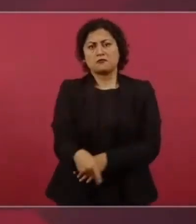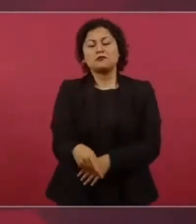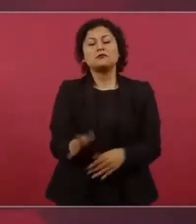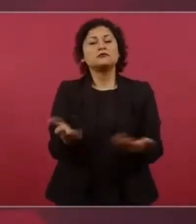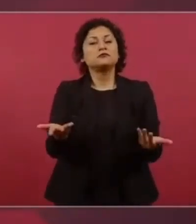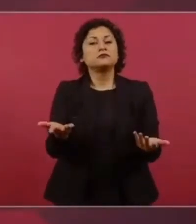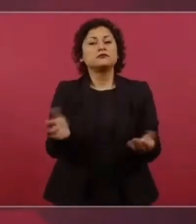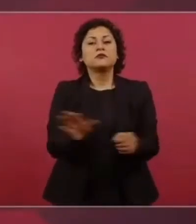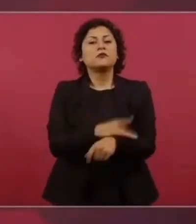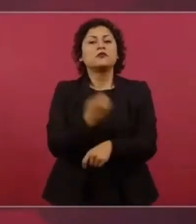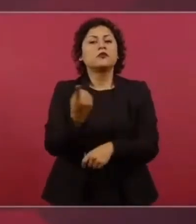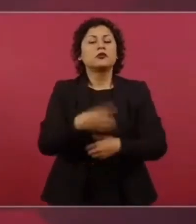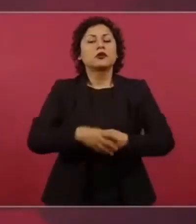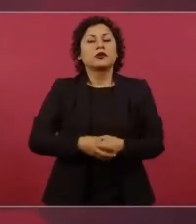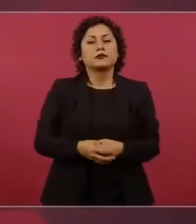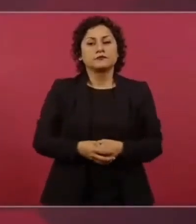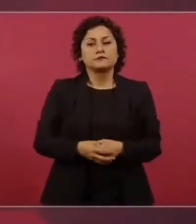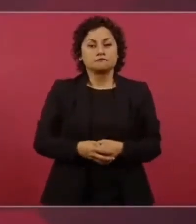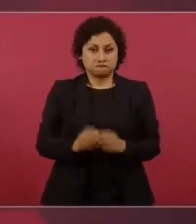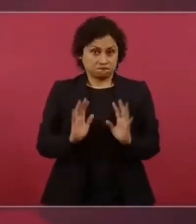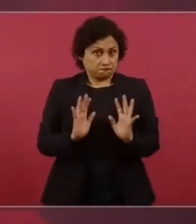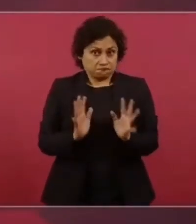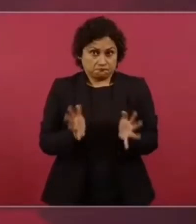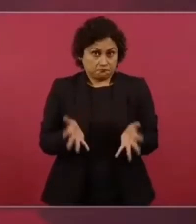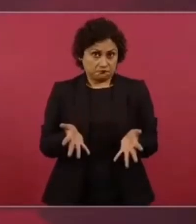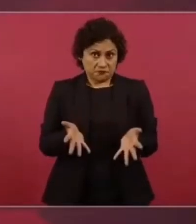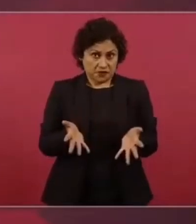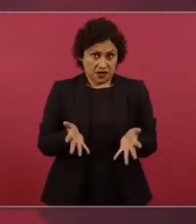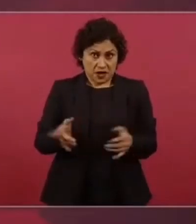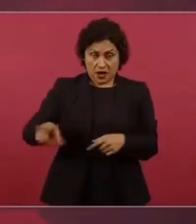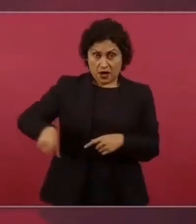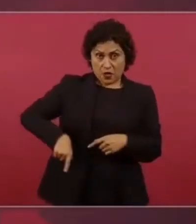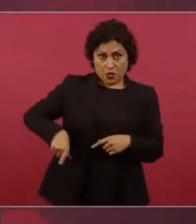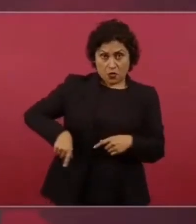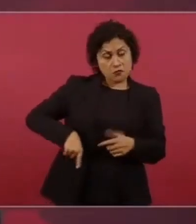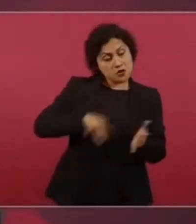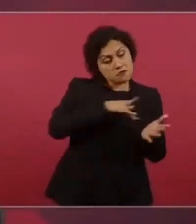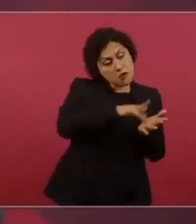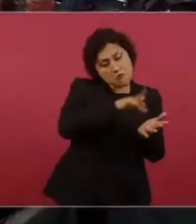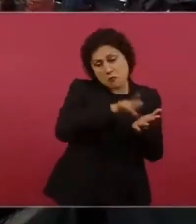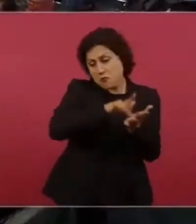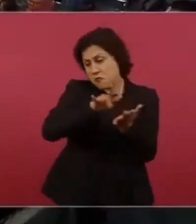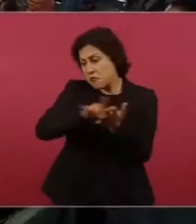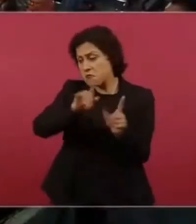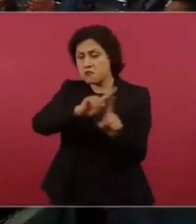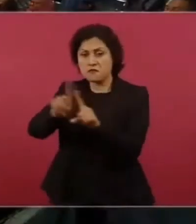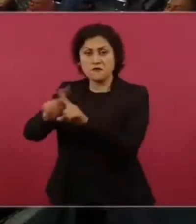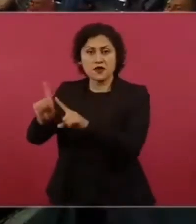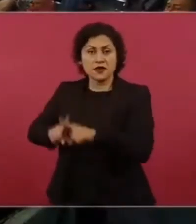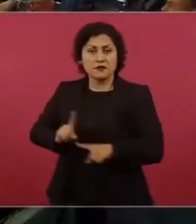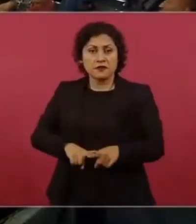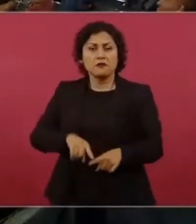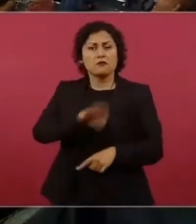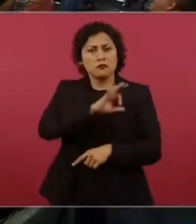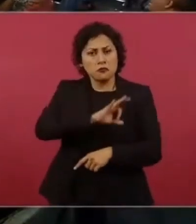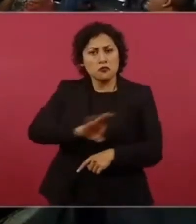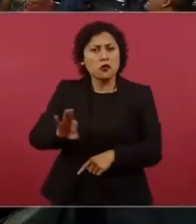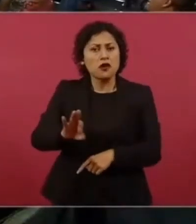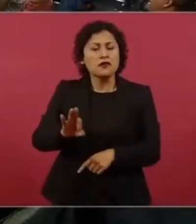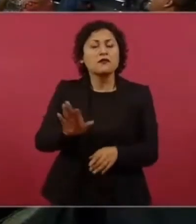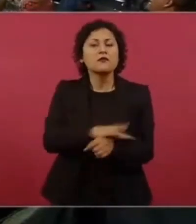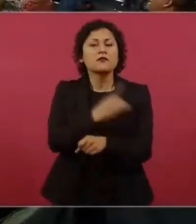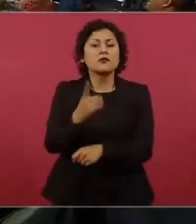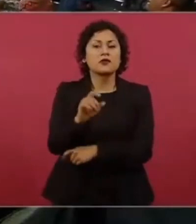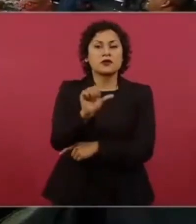por aplicaciones, ya no